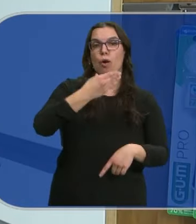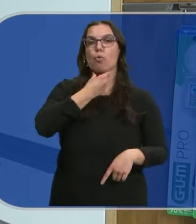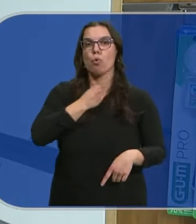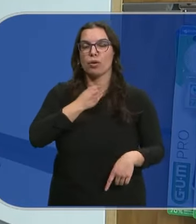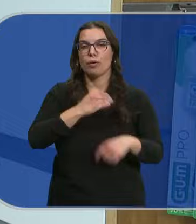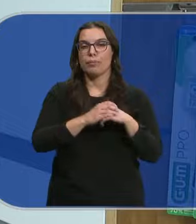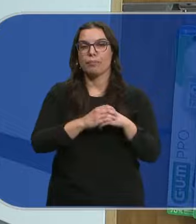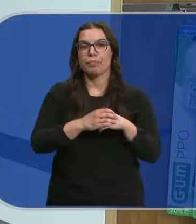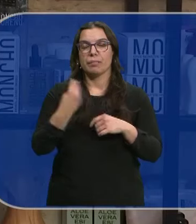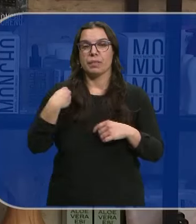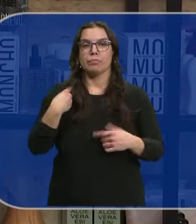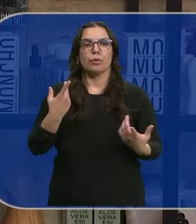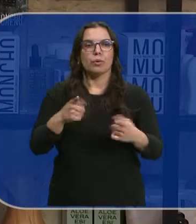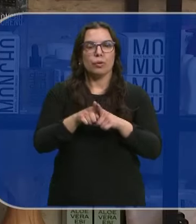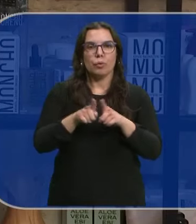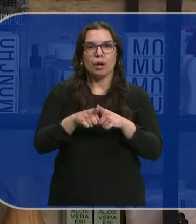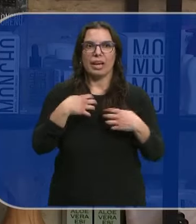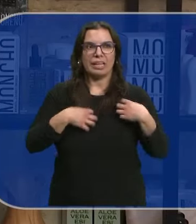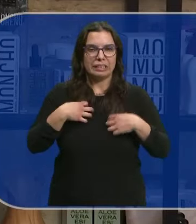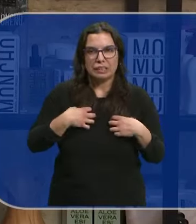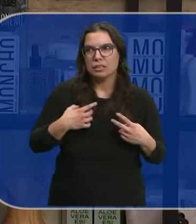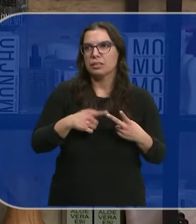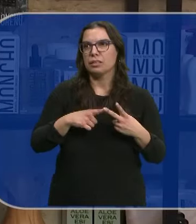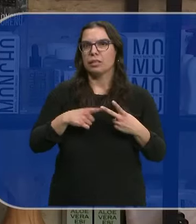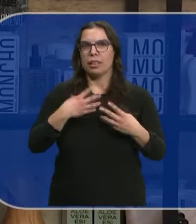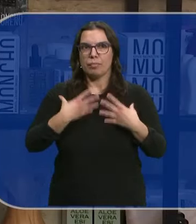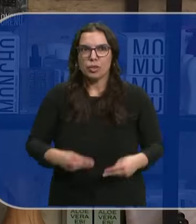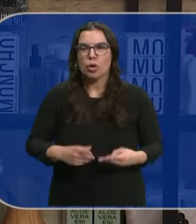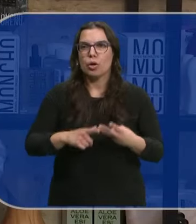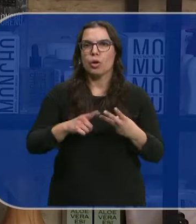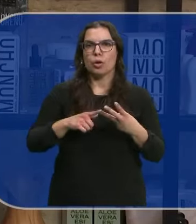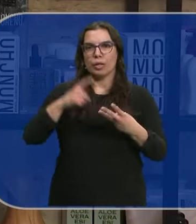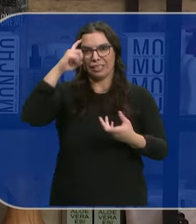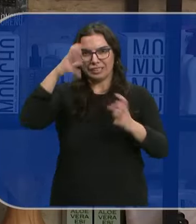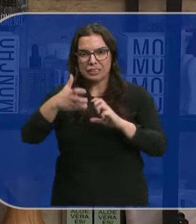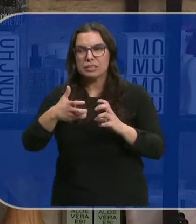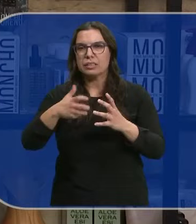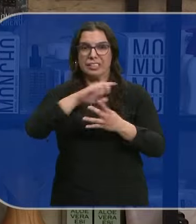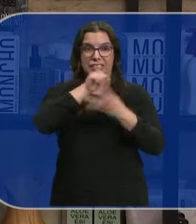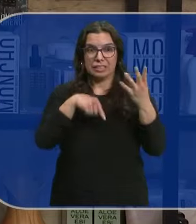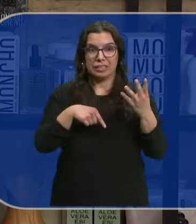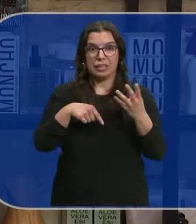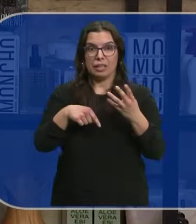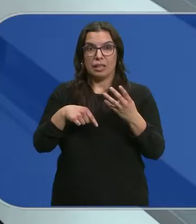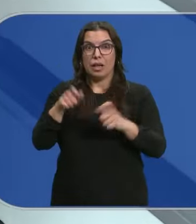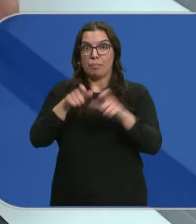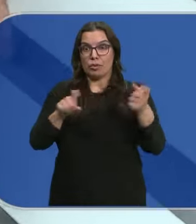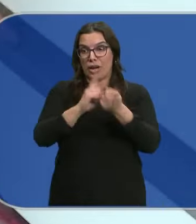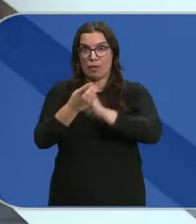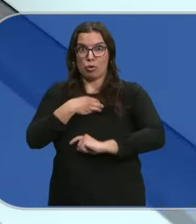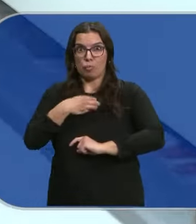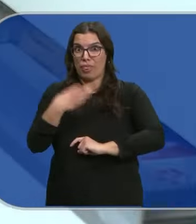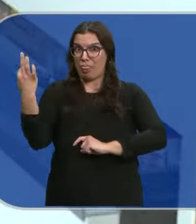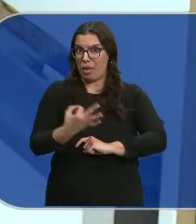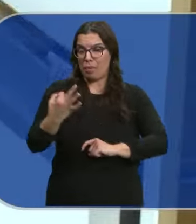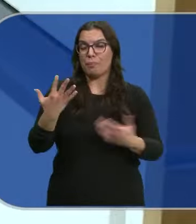cuello Están en falta Los ansiolíticos Y términos antidepresivos Antipsicóticos Bueno Medicamentos que La gente no puede Sustituir por otros